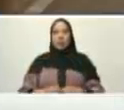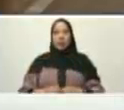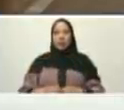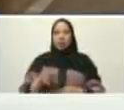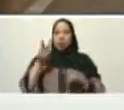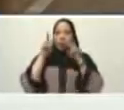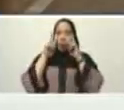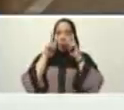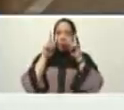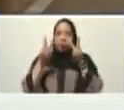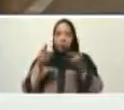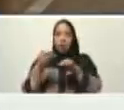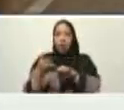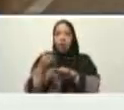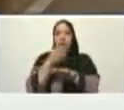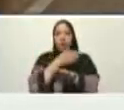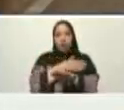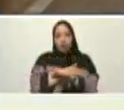que veas el antes